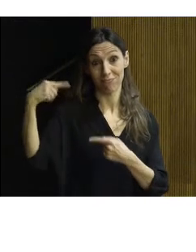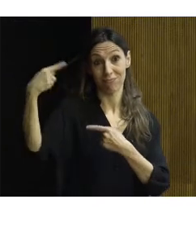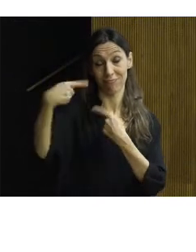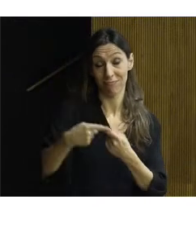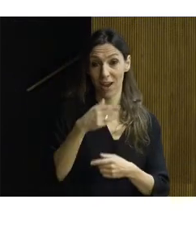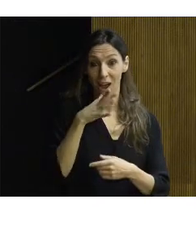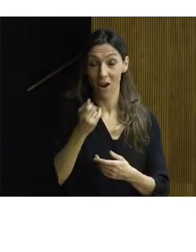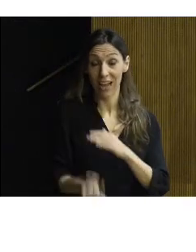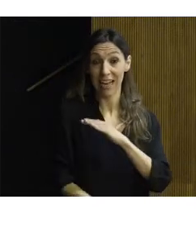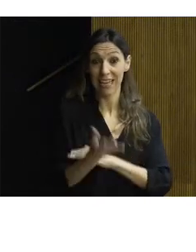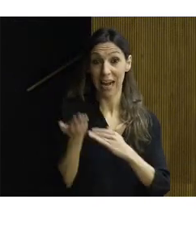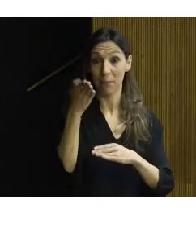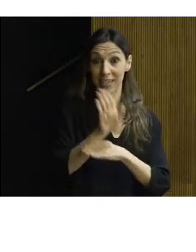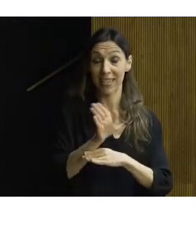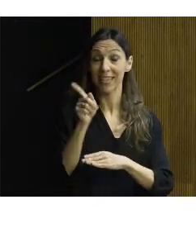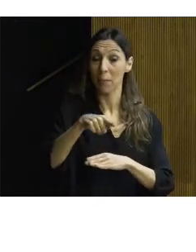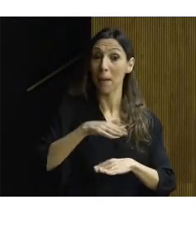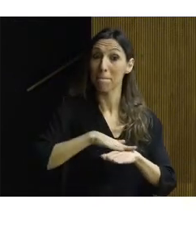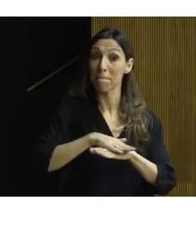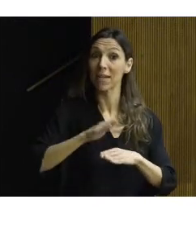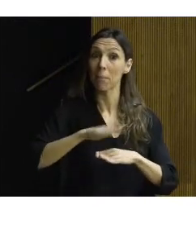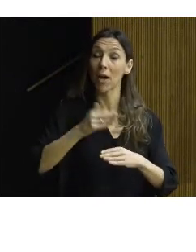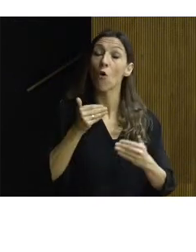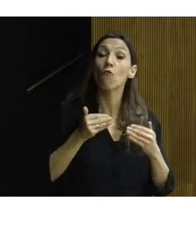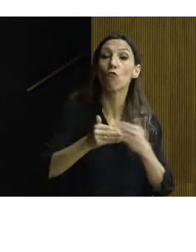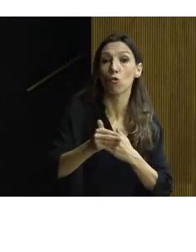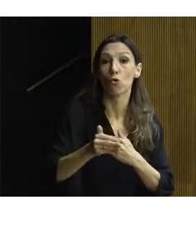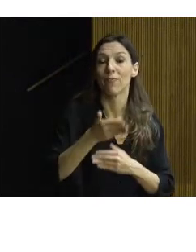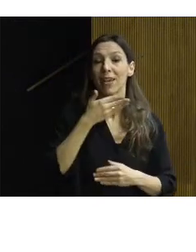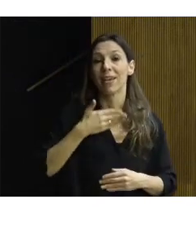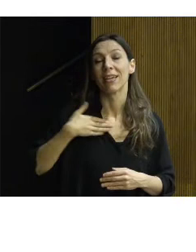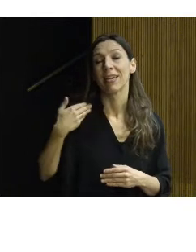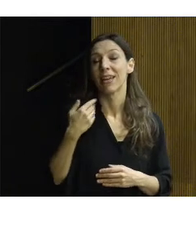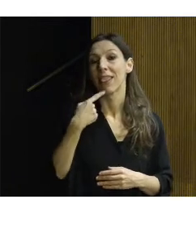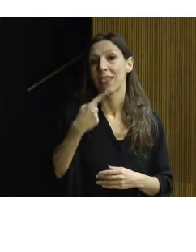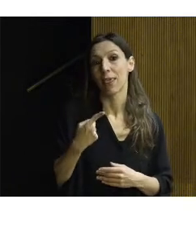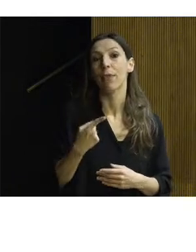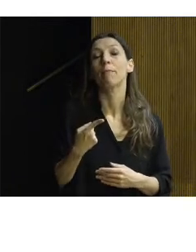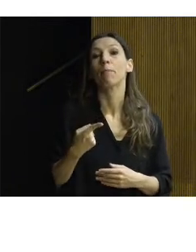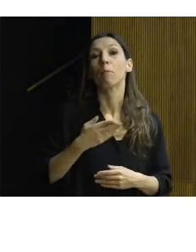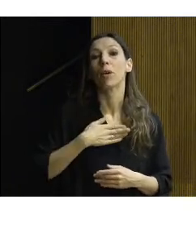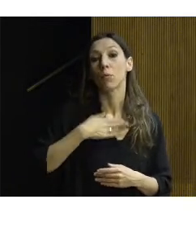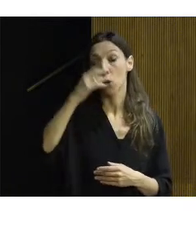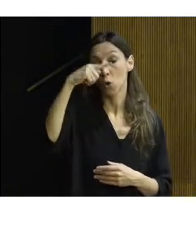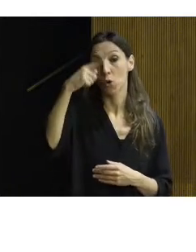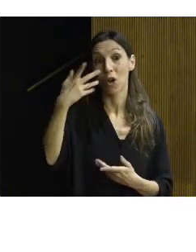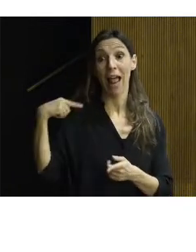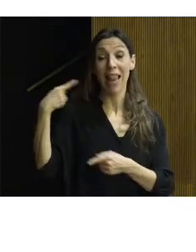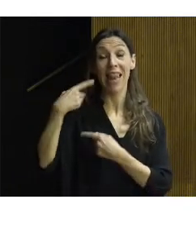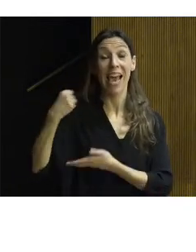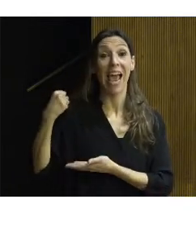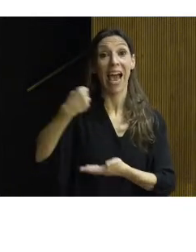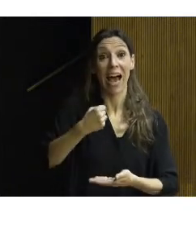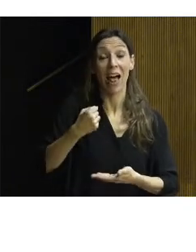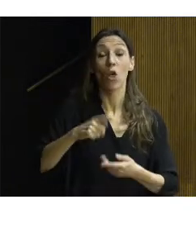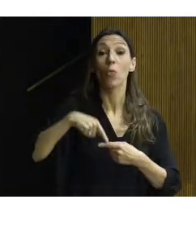son la base para crear el futuro. Es decir, que el patrimonio cultural es el legado que hemos recibido y que tenemos la responsabilidad de transmitir